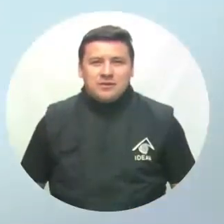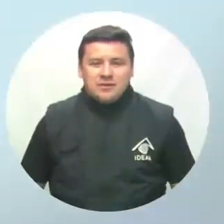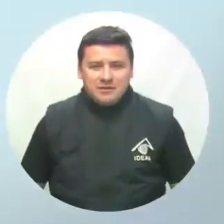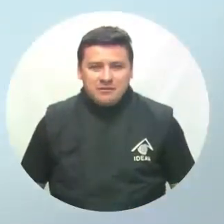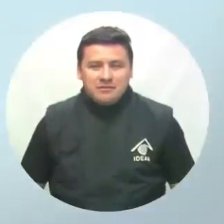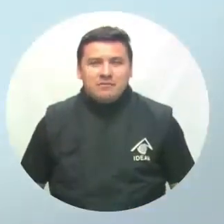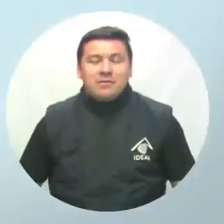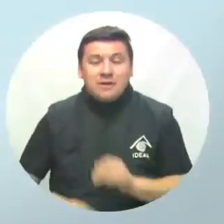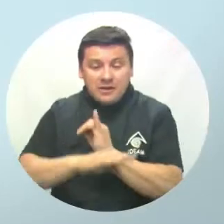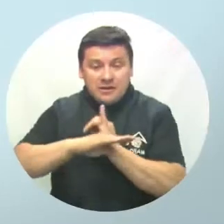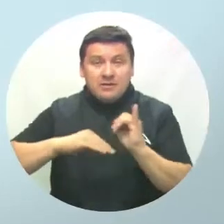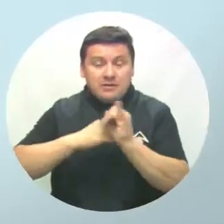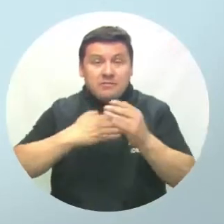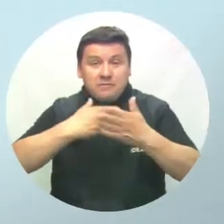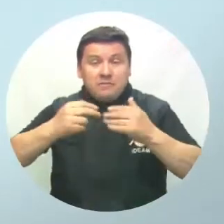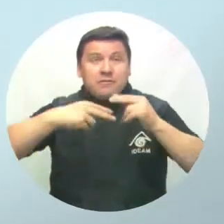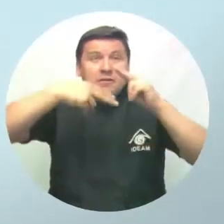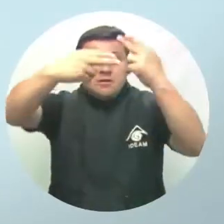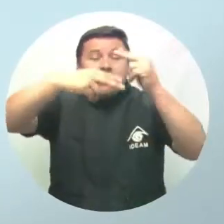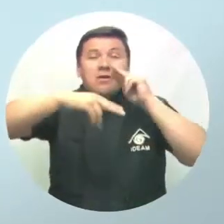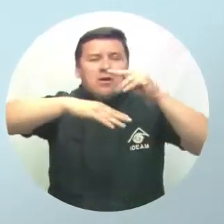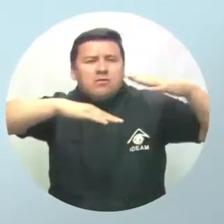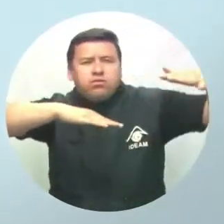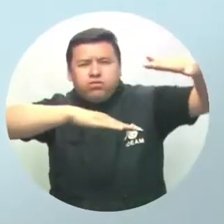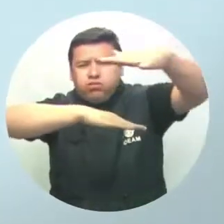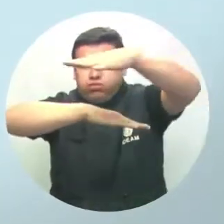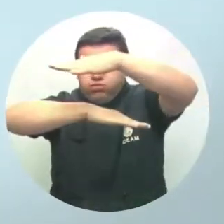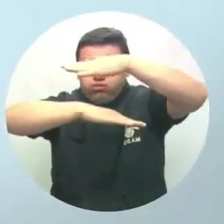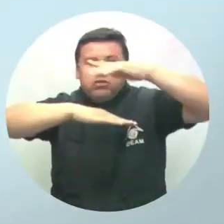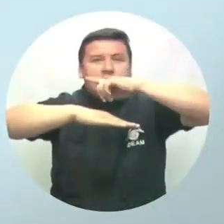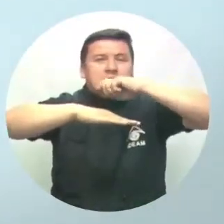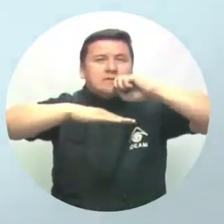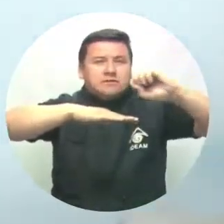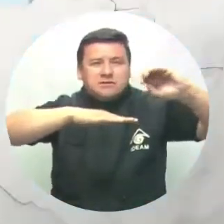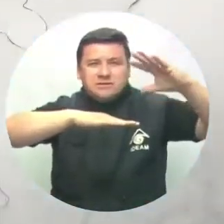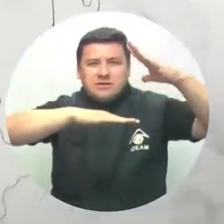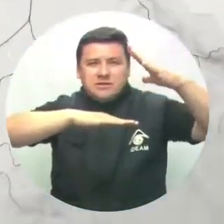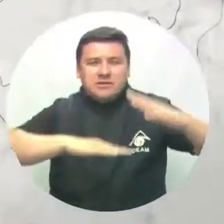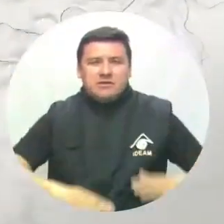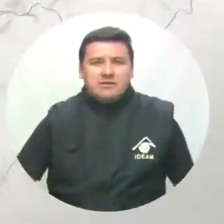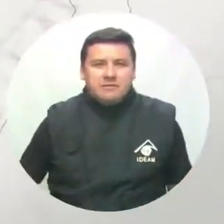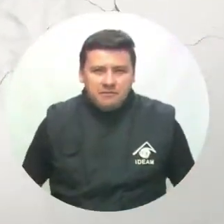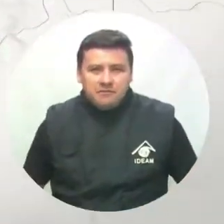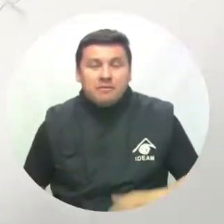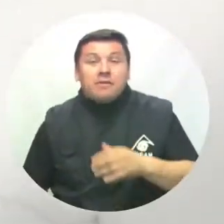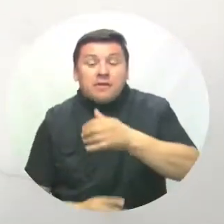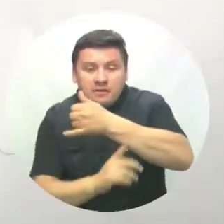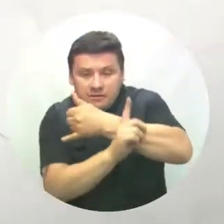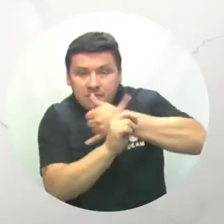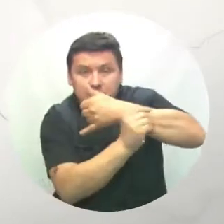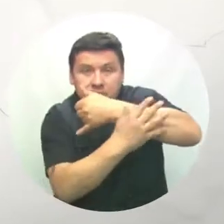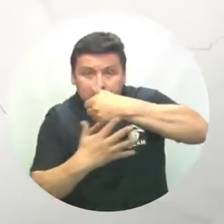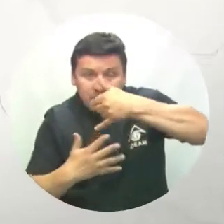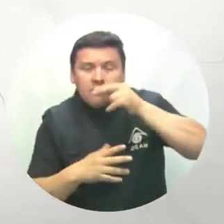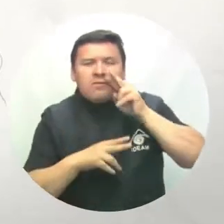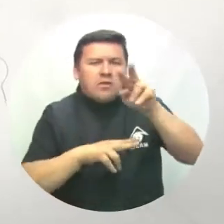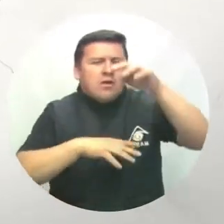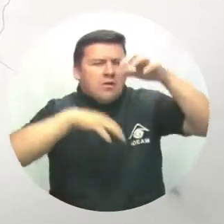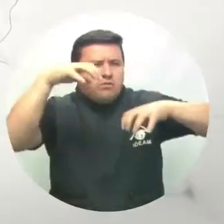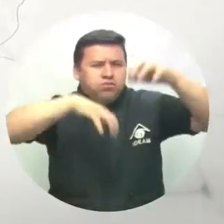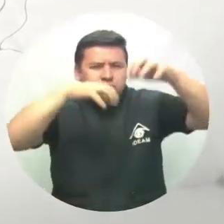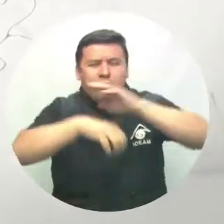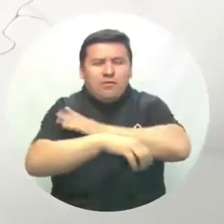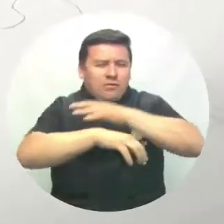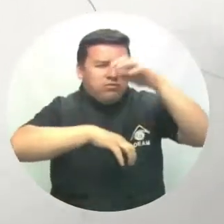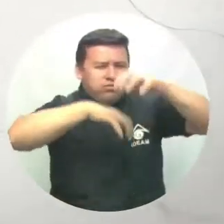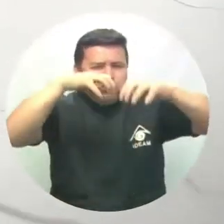En nuestras islas el cielo se verá parcialmente cubierto con predominio de tiempo seco. En el Pacífico atardece y se pronostican lluvias de